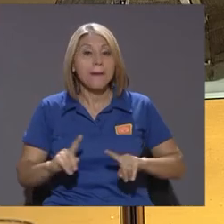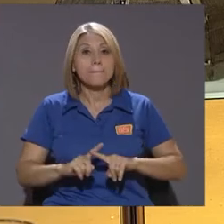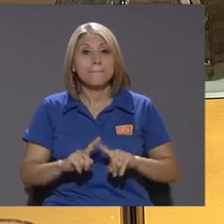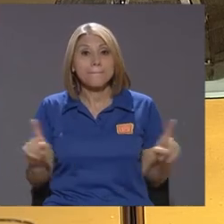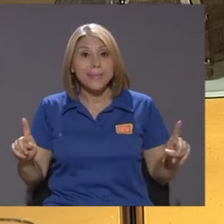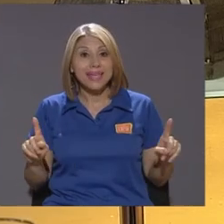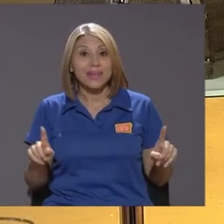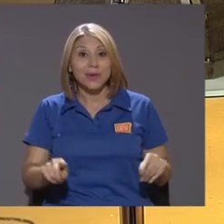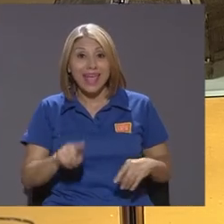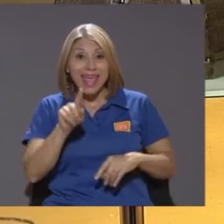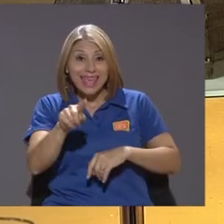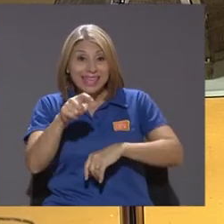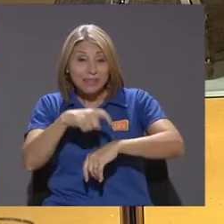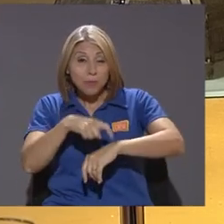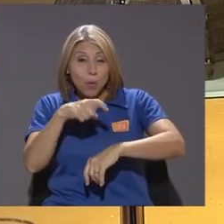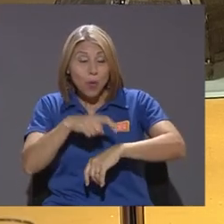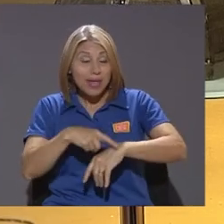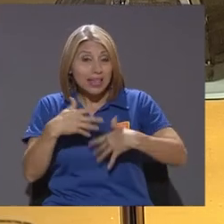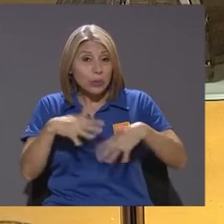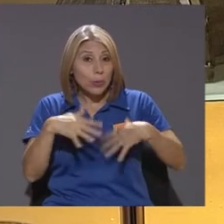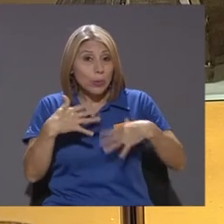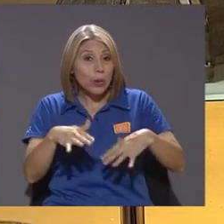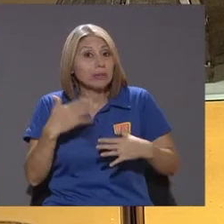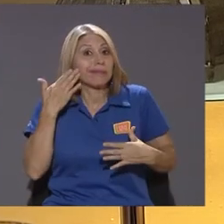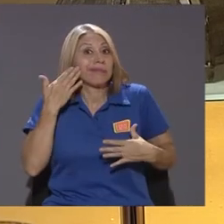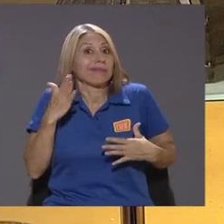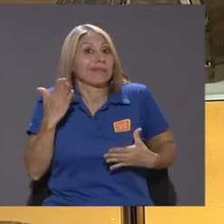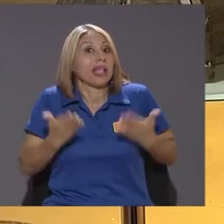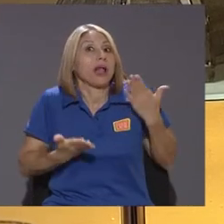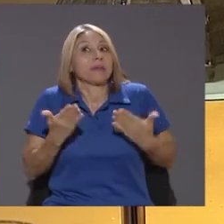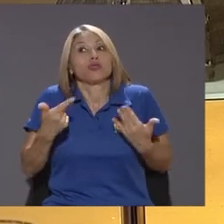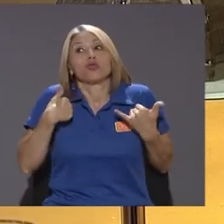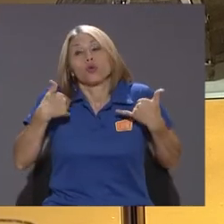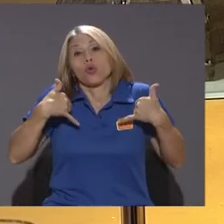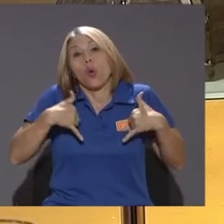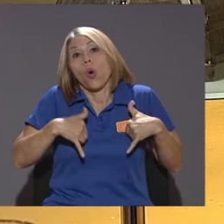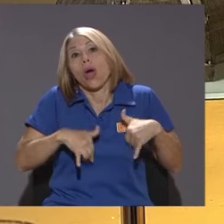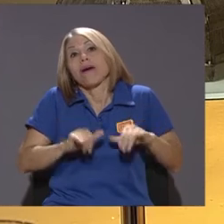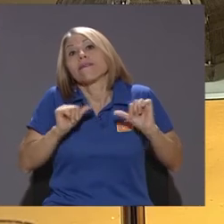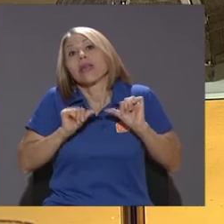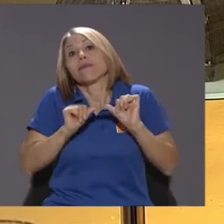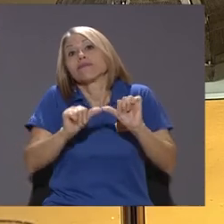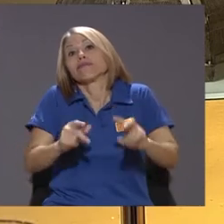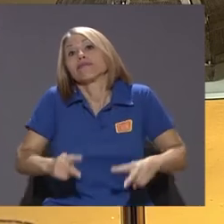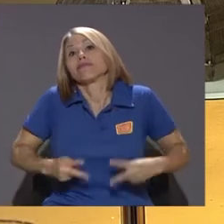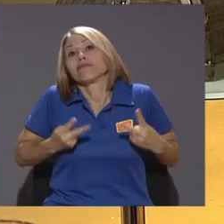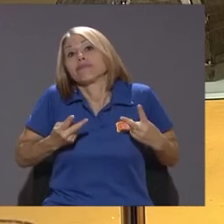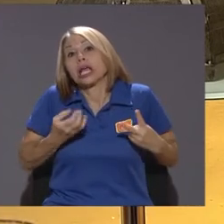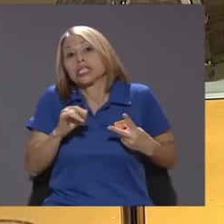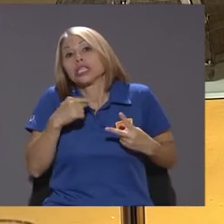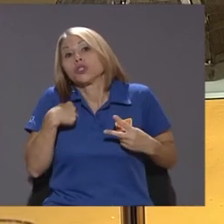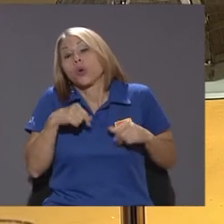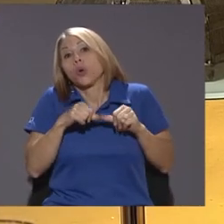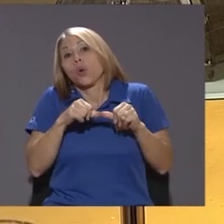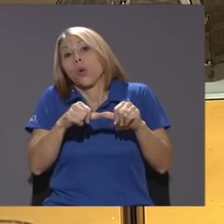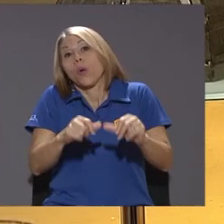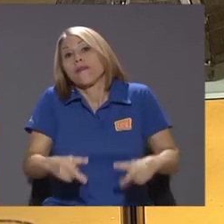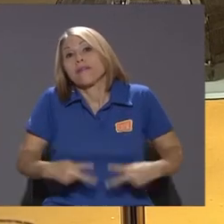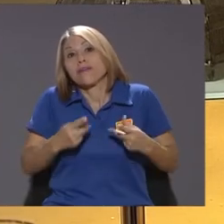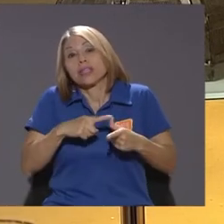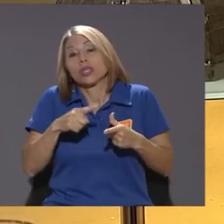ese momento tan severo ¿quién quita que yo todavía ande por ahí? entonces si yo ando por ahí la situación es horrible